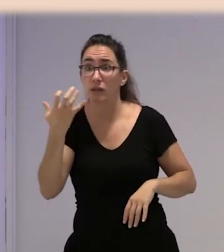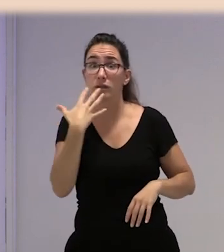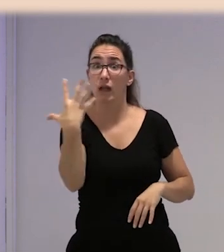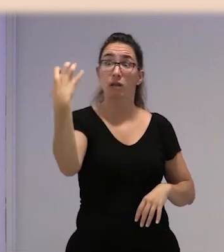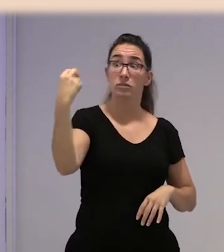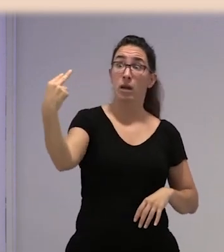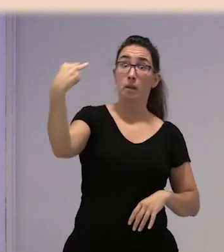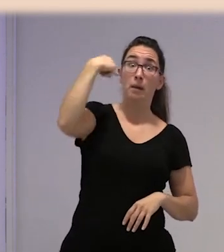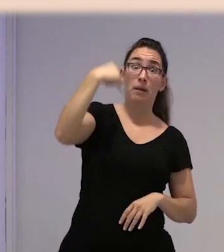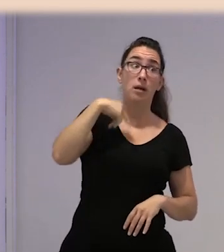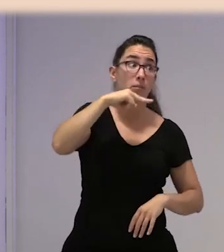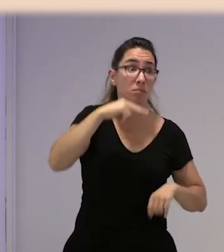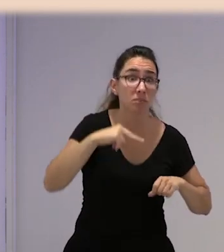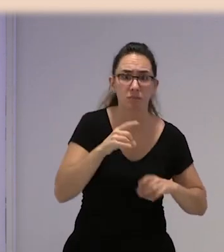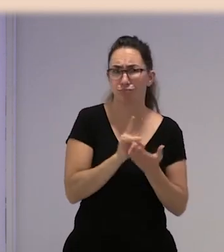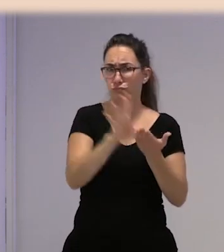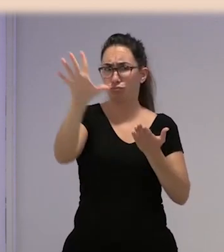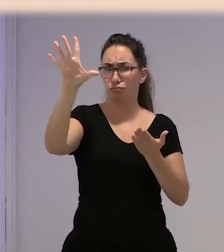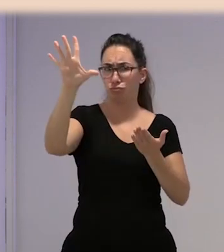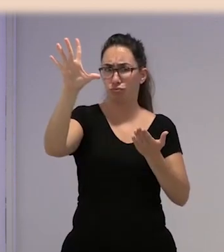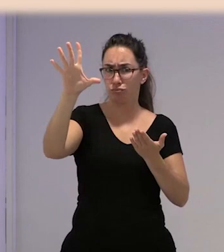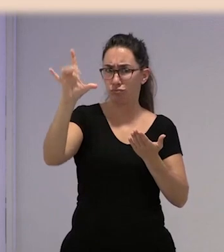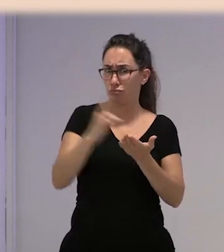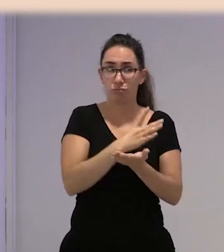te echan. Te echan también. O sea, a ver cómo... cómo acertar.